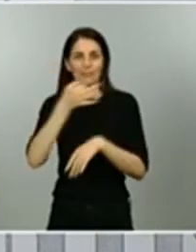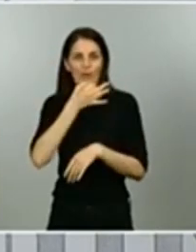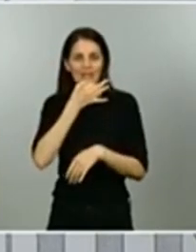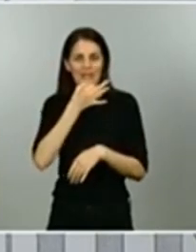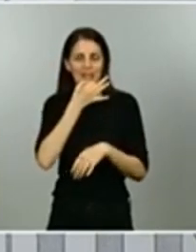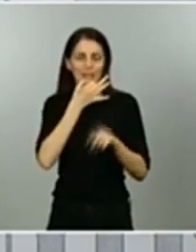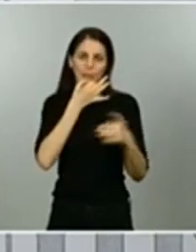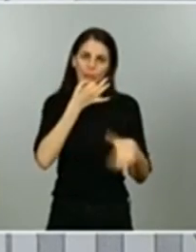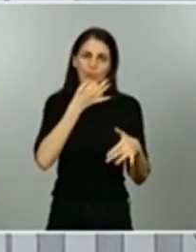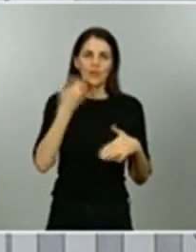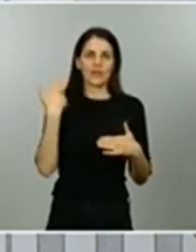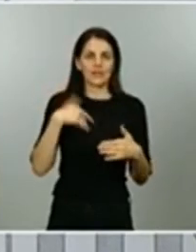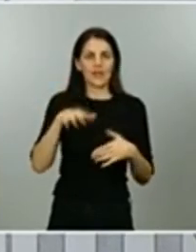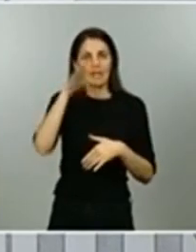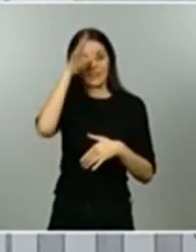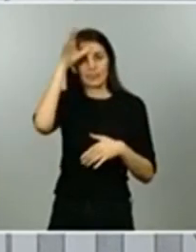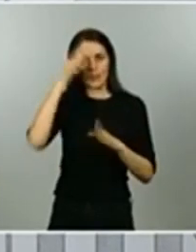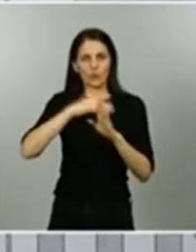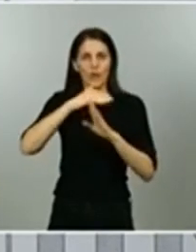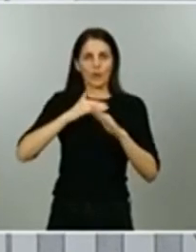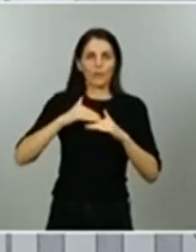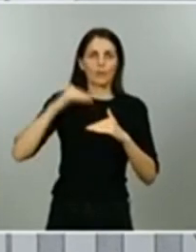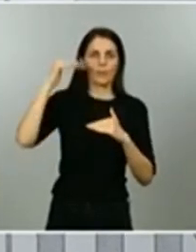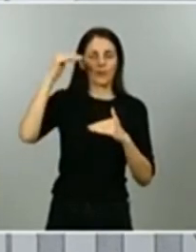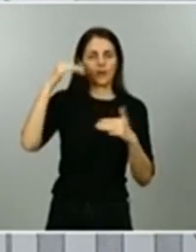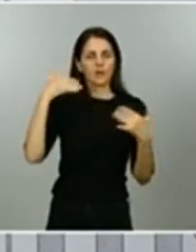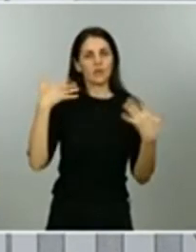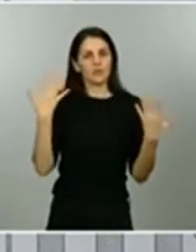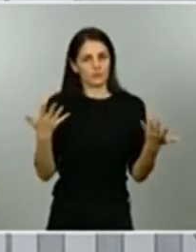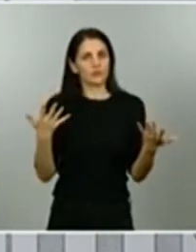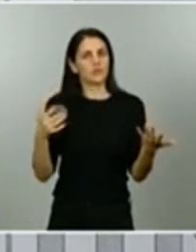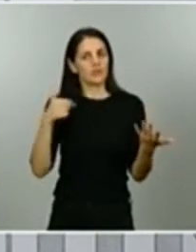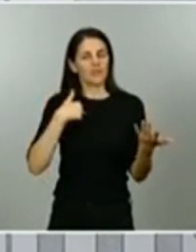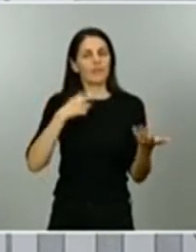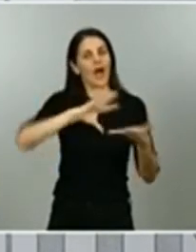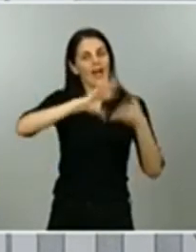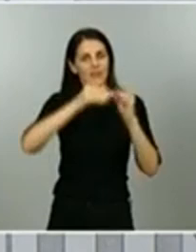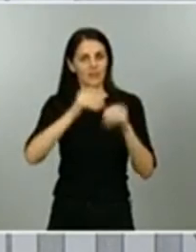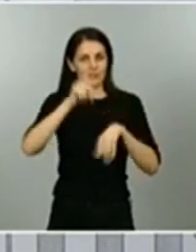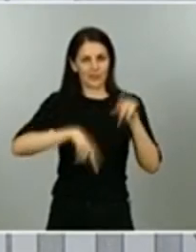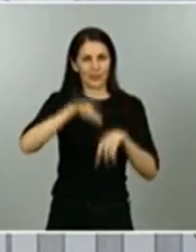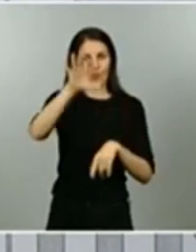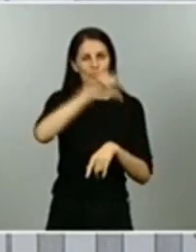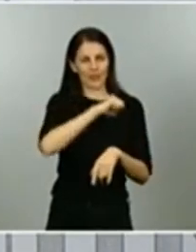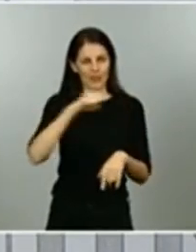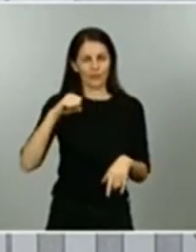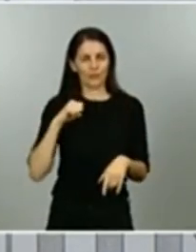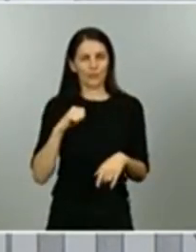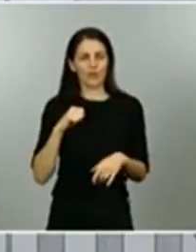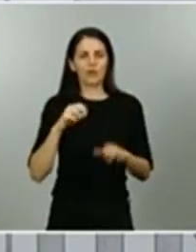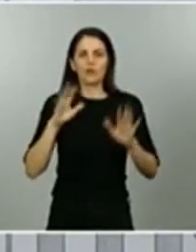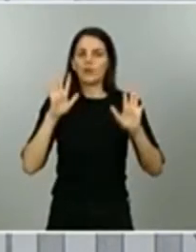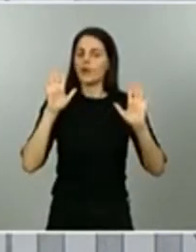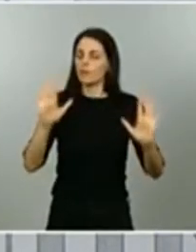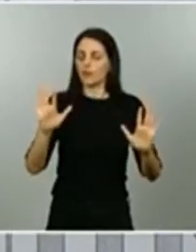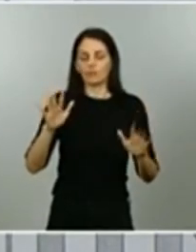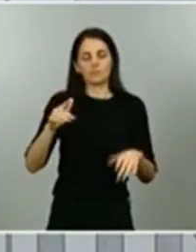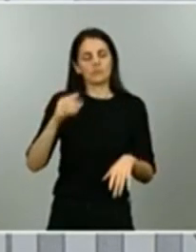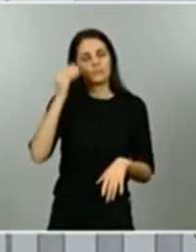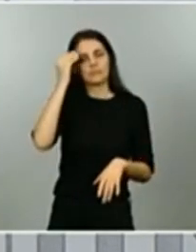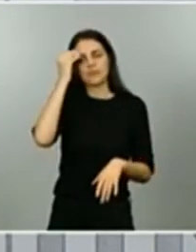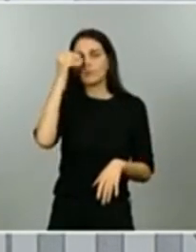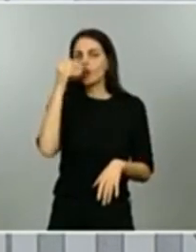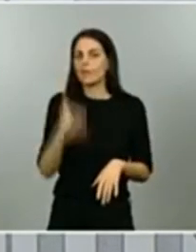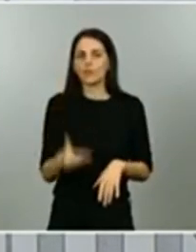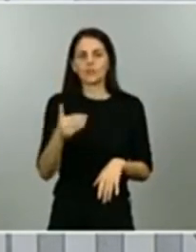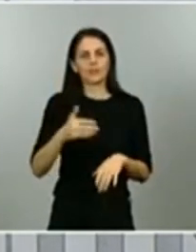por tanto tienen una franja para adaptarla a aquellas pero pensamos que es importante seguir manteniendo las franjas que